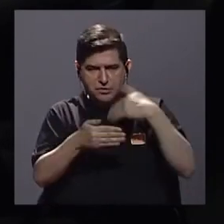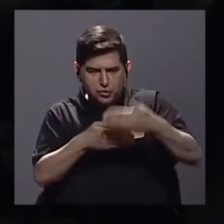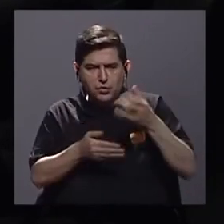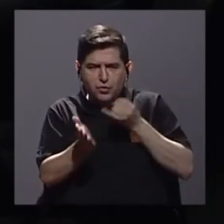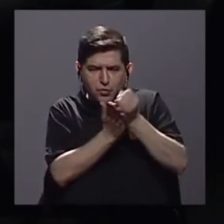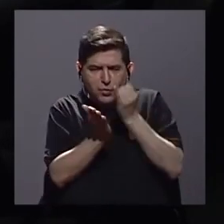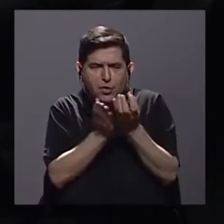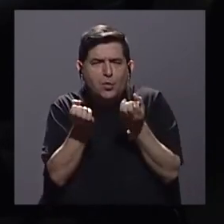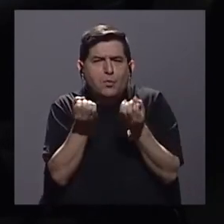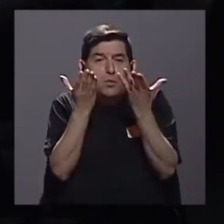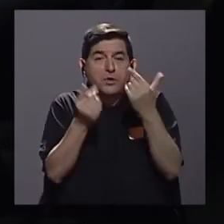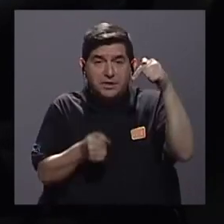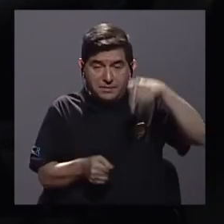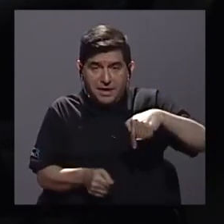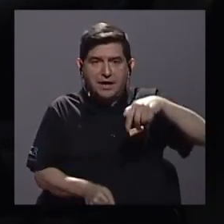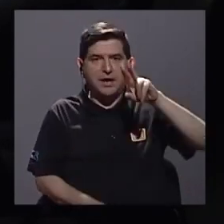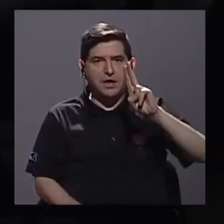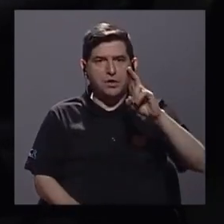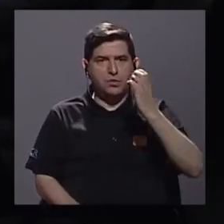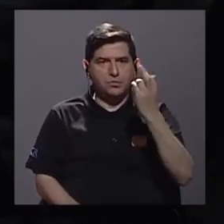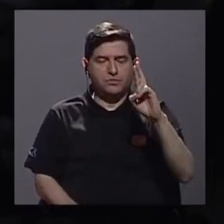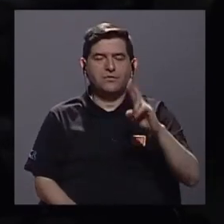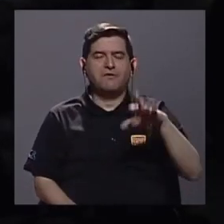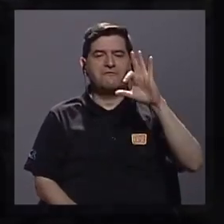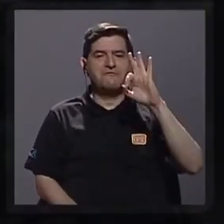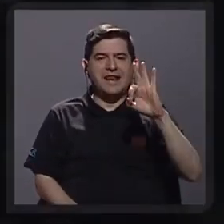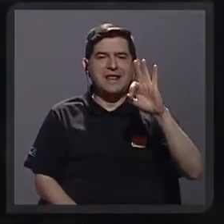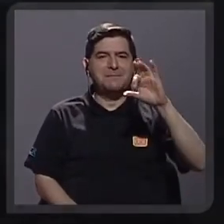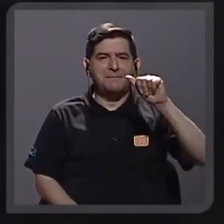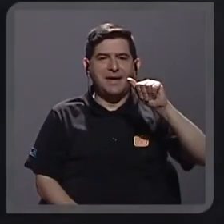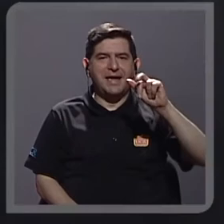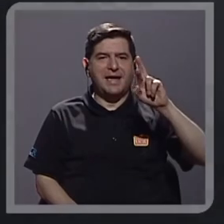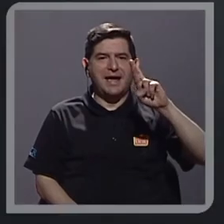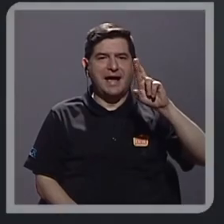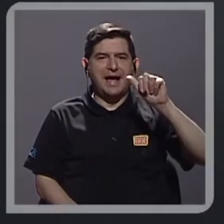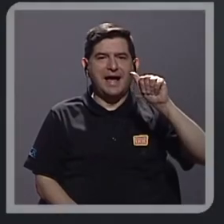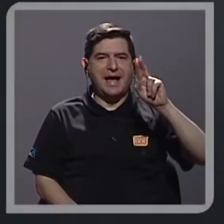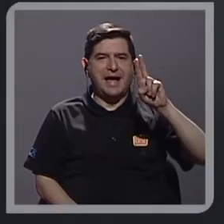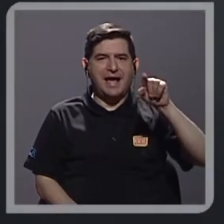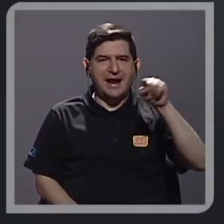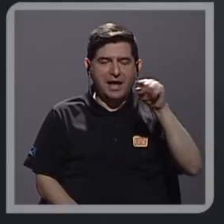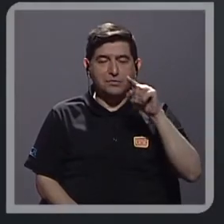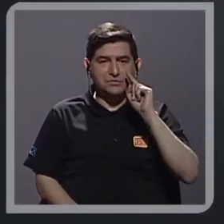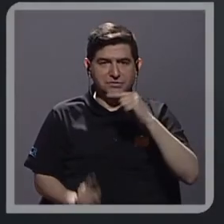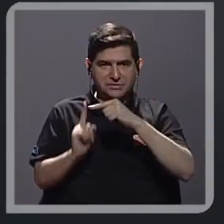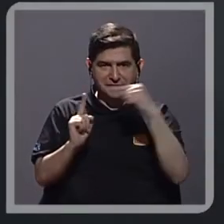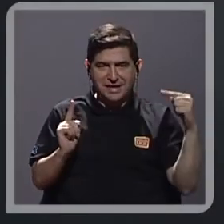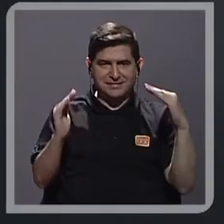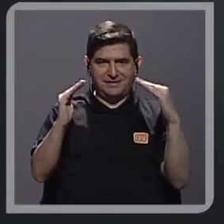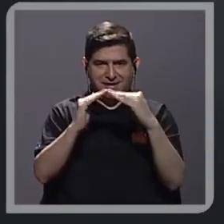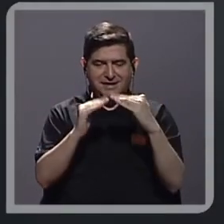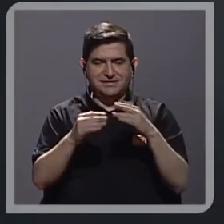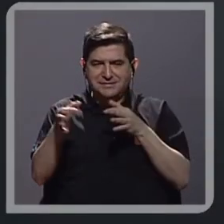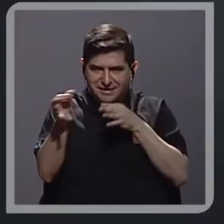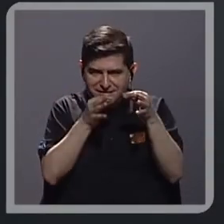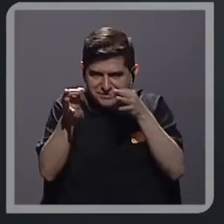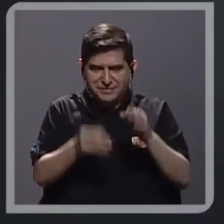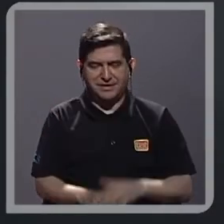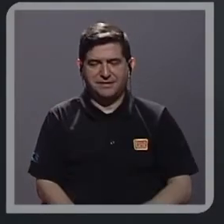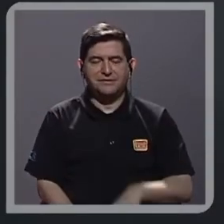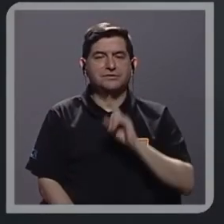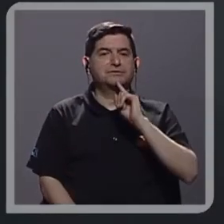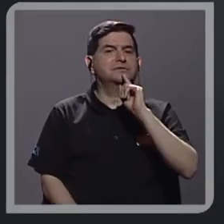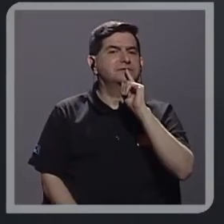investigación que ha hecho acá en la Universidad de Costa Rica con don Felipe Arauz de su casa. Hoy nos planteaba algo muy importante, don Felipe, usted nos